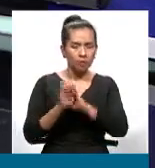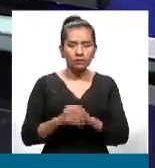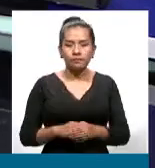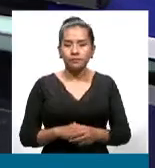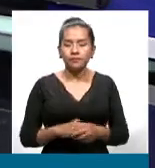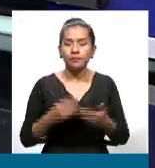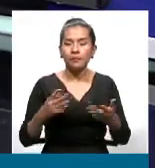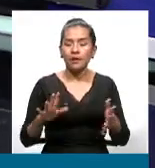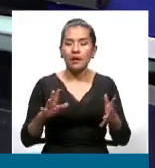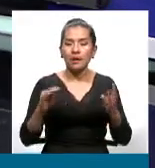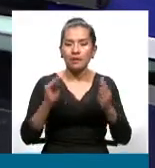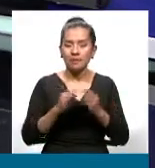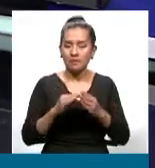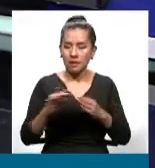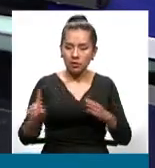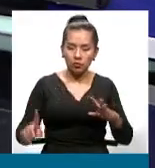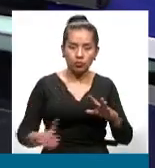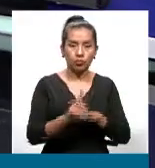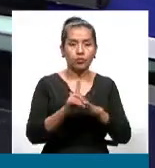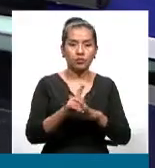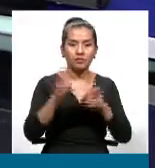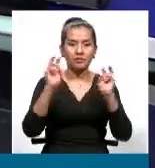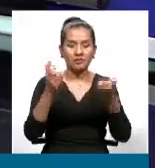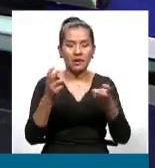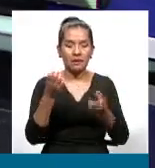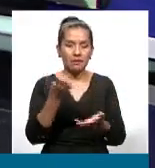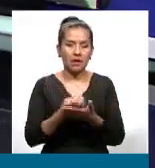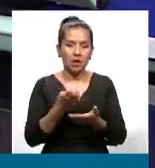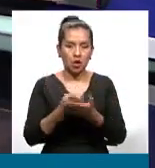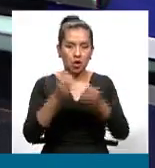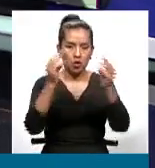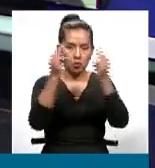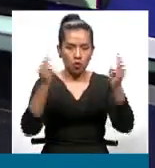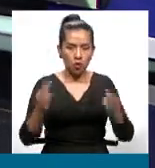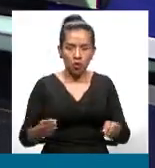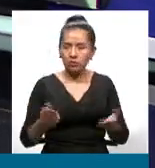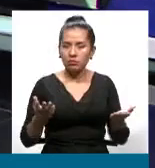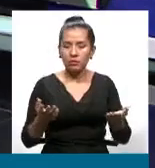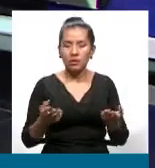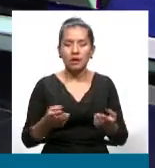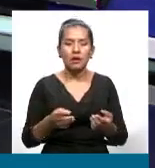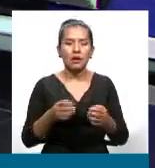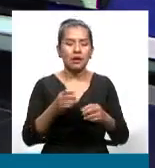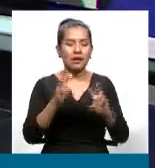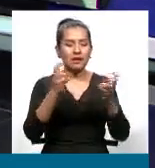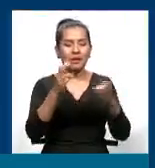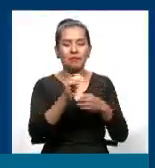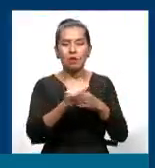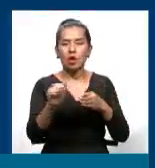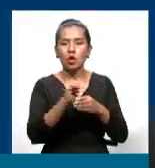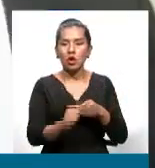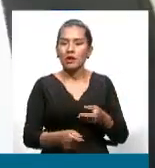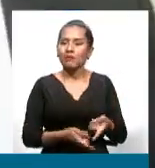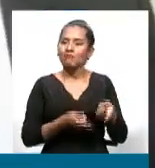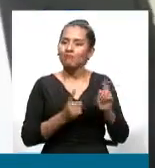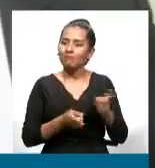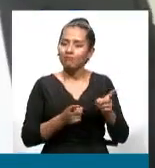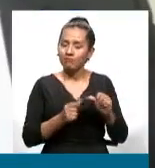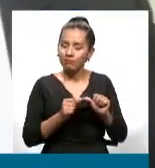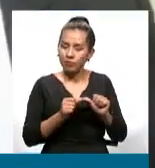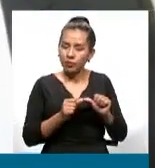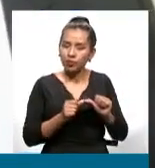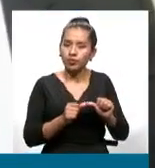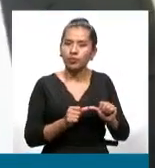destacado en el modelo económico boliviano ha sido la estabilidad cambiaria, es decir, el precio del dólar se ha